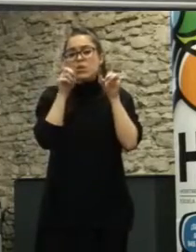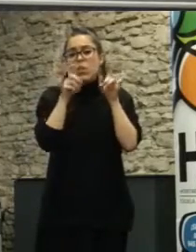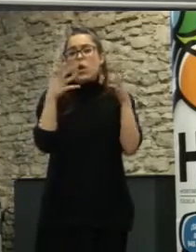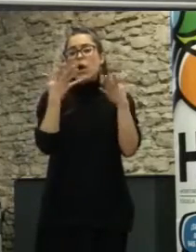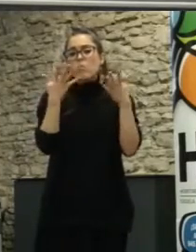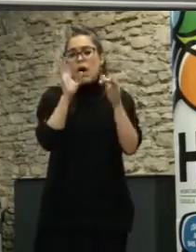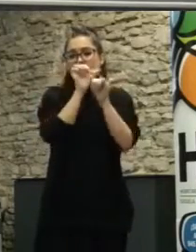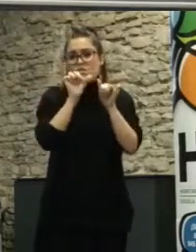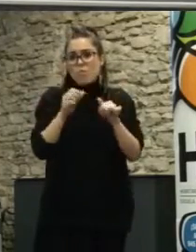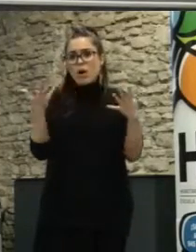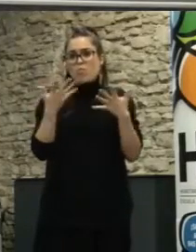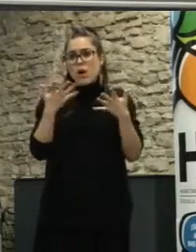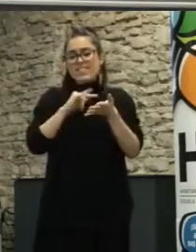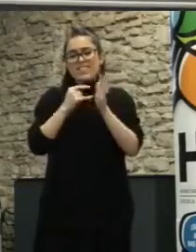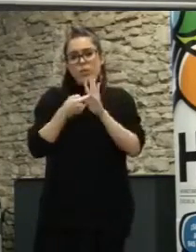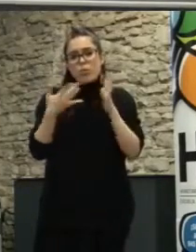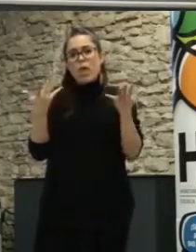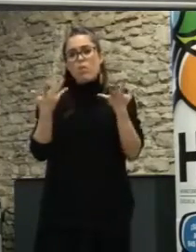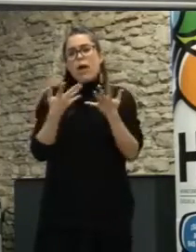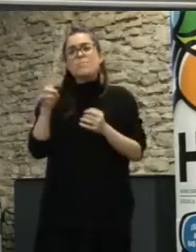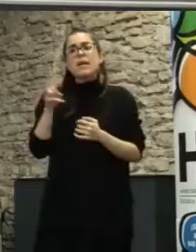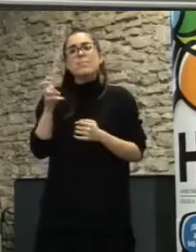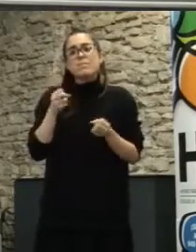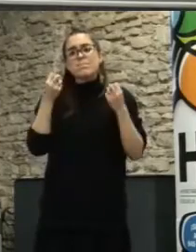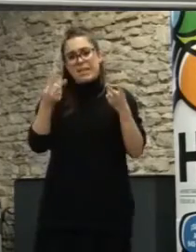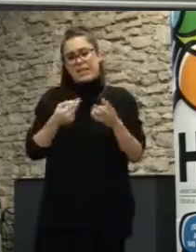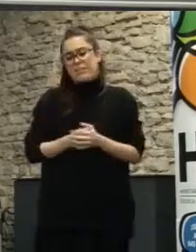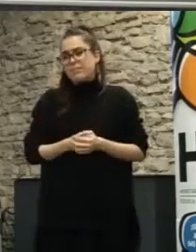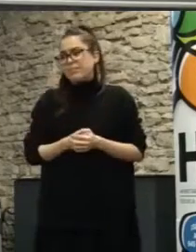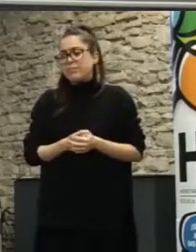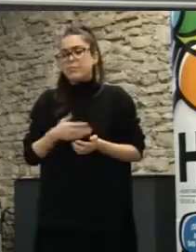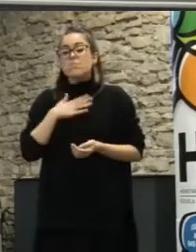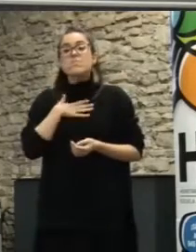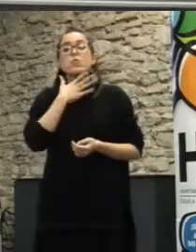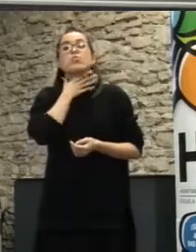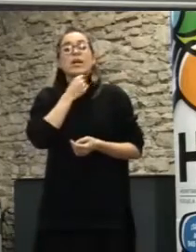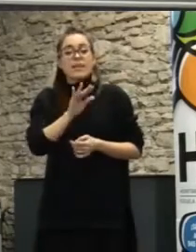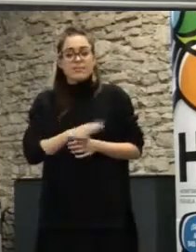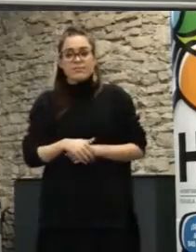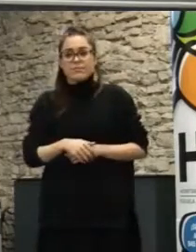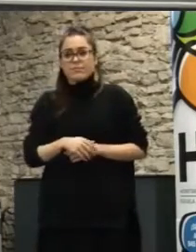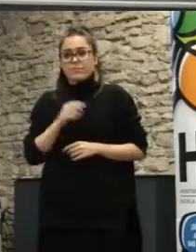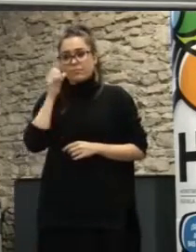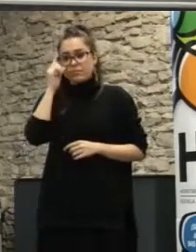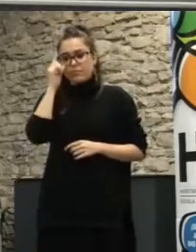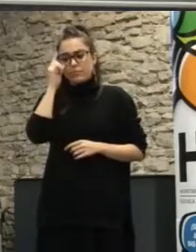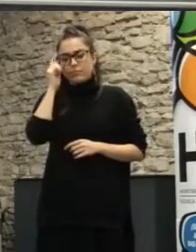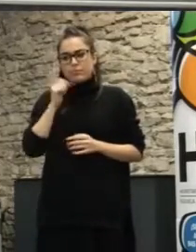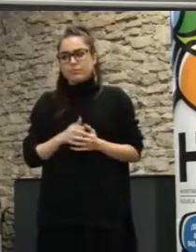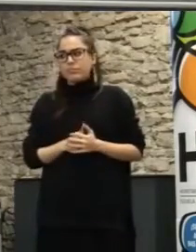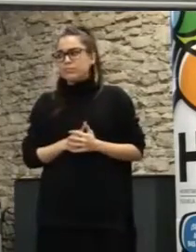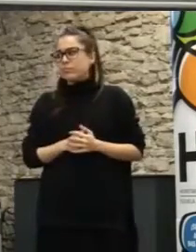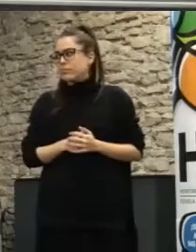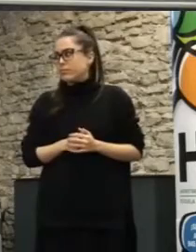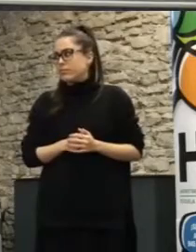tipo de metodologías y para qué pueden servir. Sí que me gustaría, antes que meterme